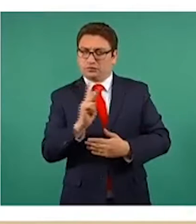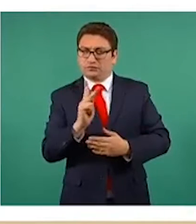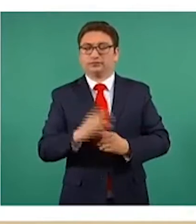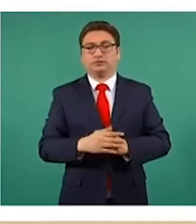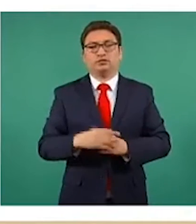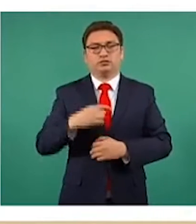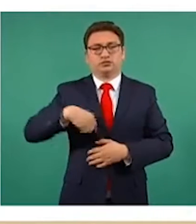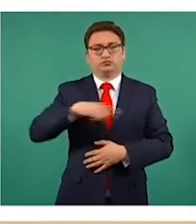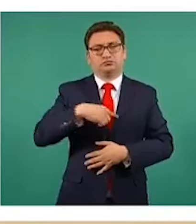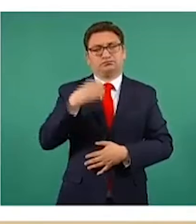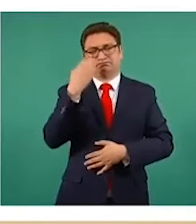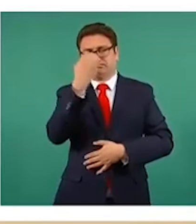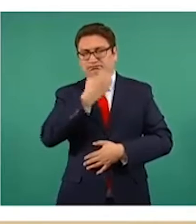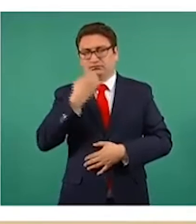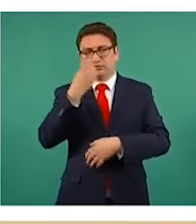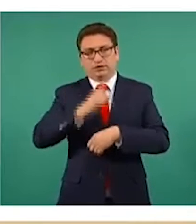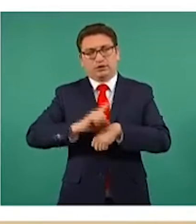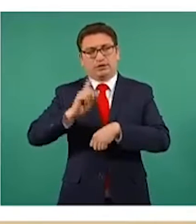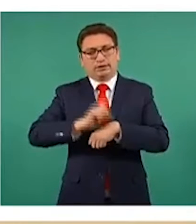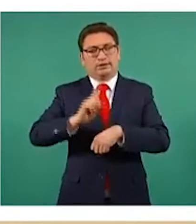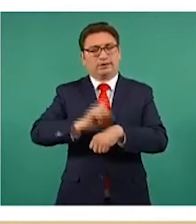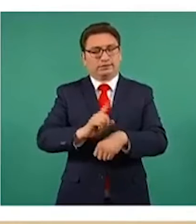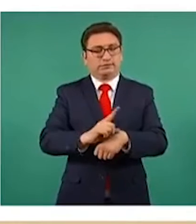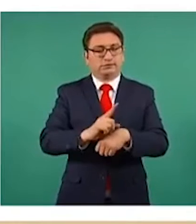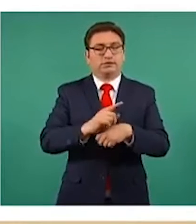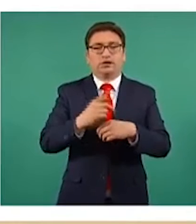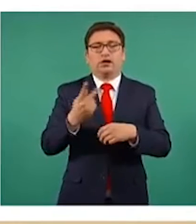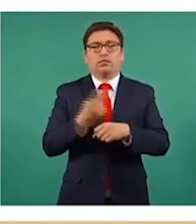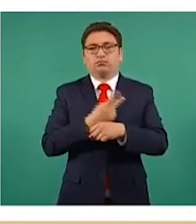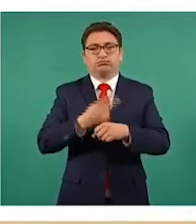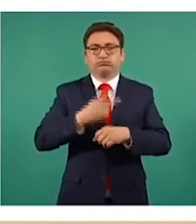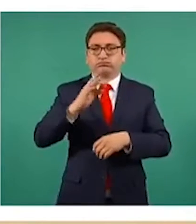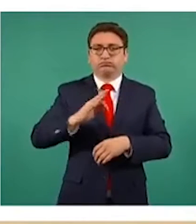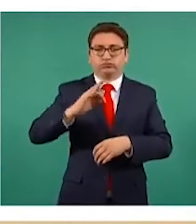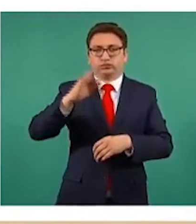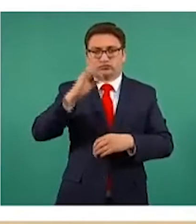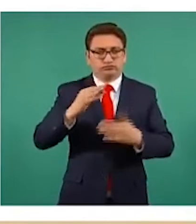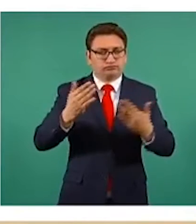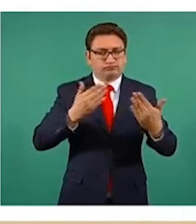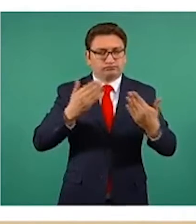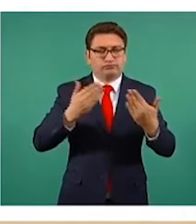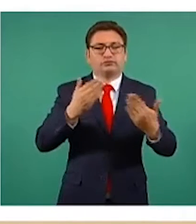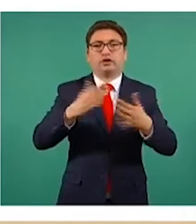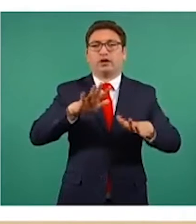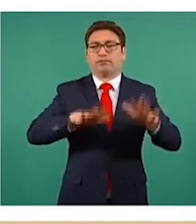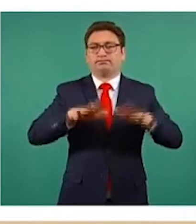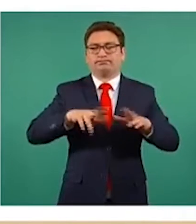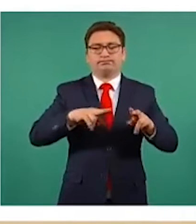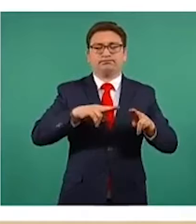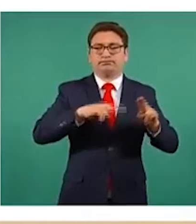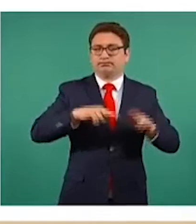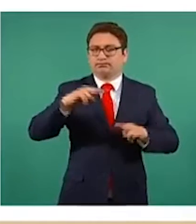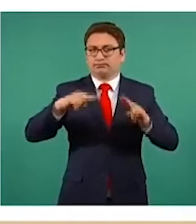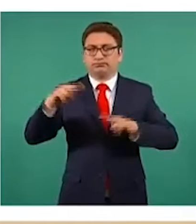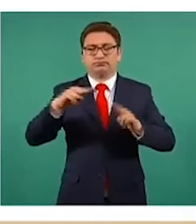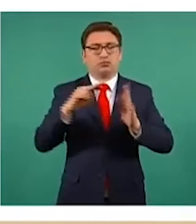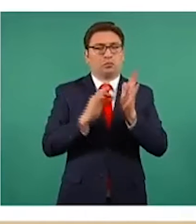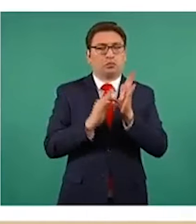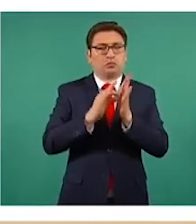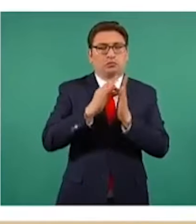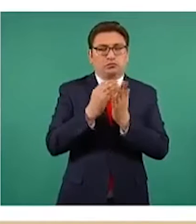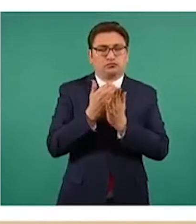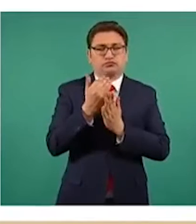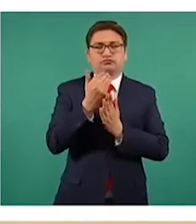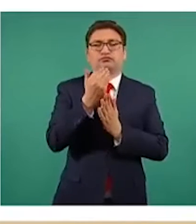observando, como lo hacemos todos los días, si este porcentaje avanza, habitualmente aumenta algunos puntos porcentuales y